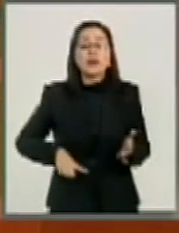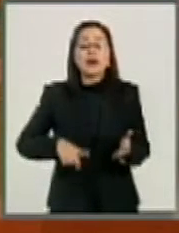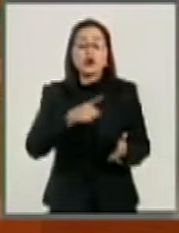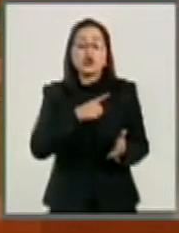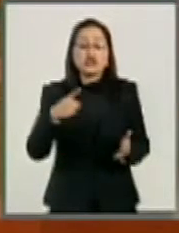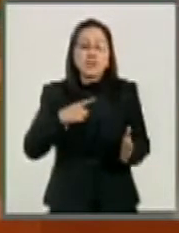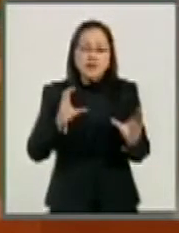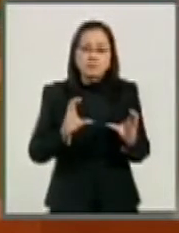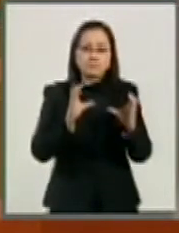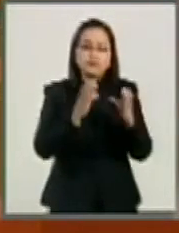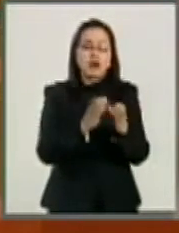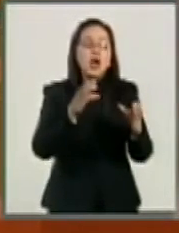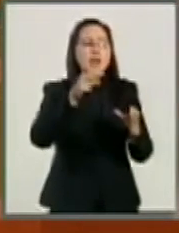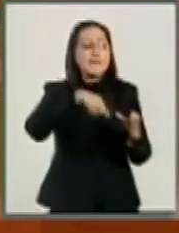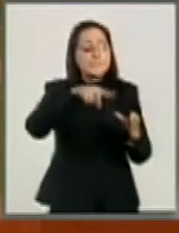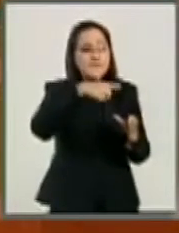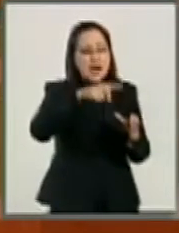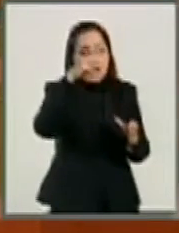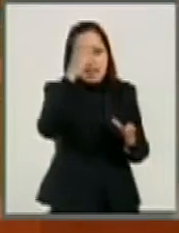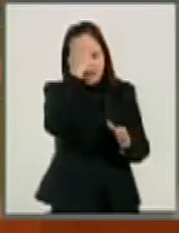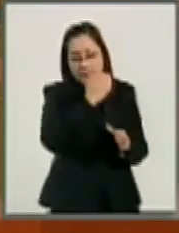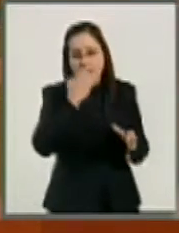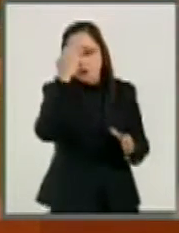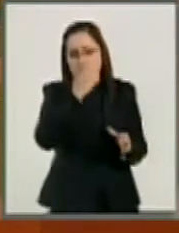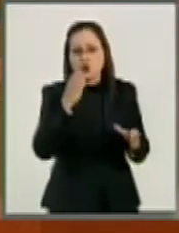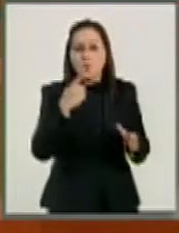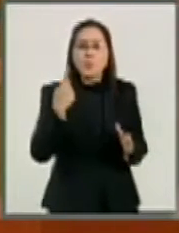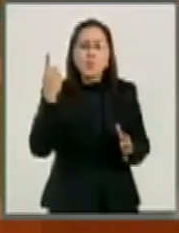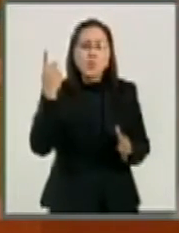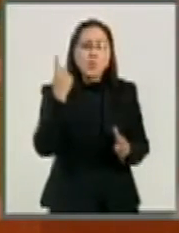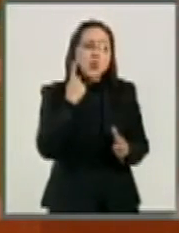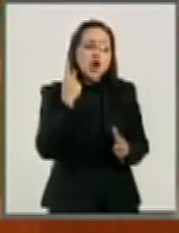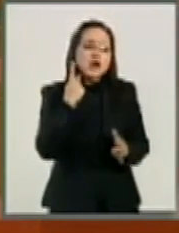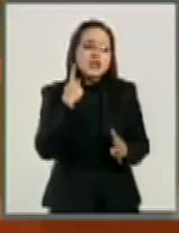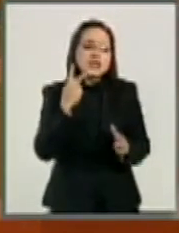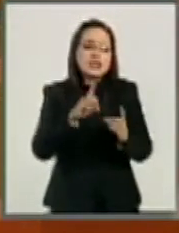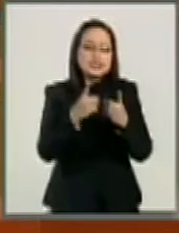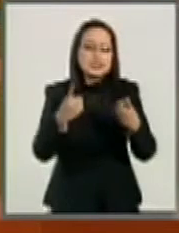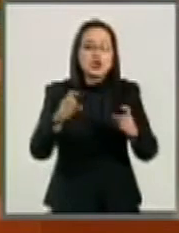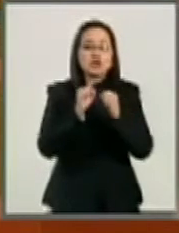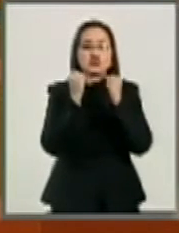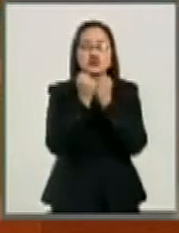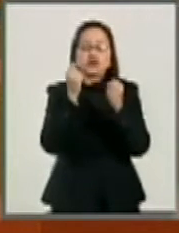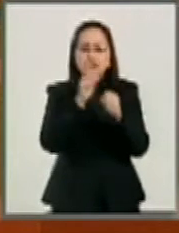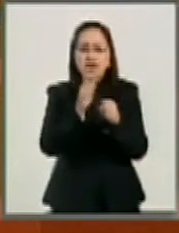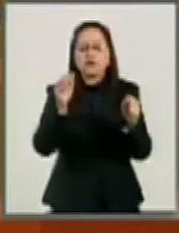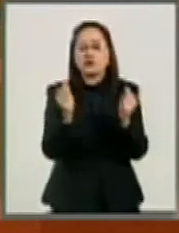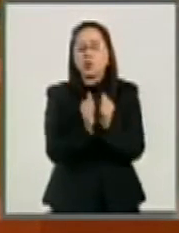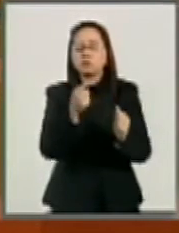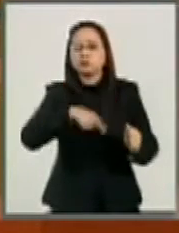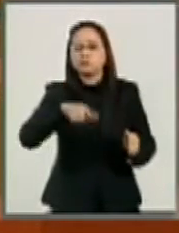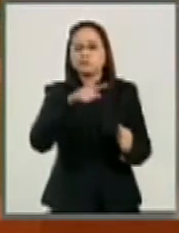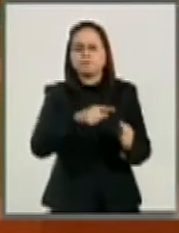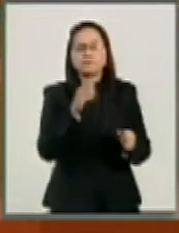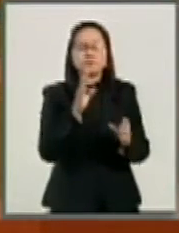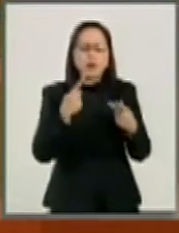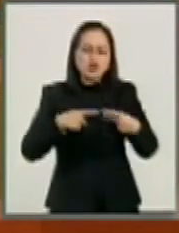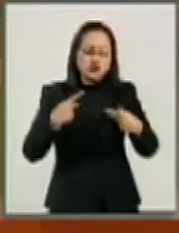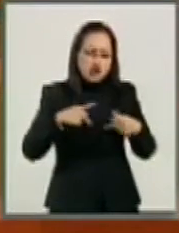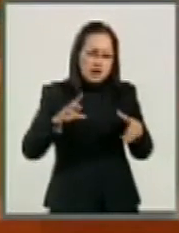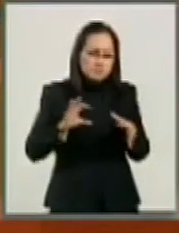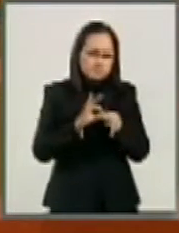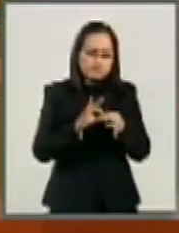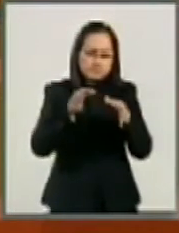de Evaluación de la Política de Desarrollo Social que será un órgano autónomo con personalidad jurídica y